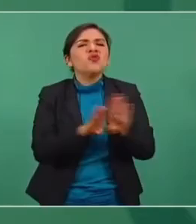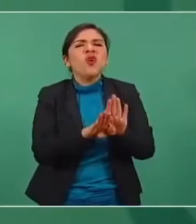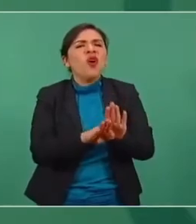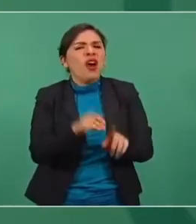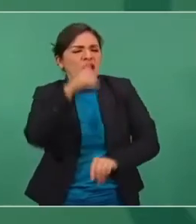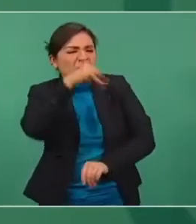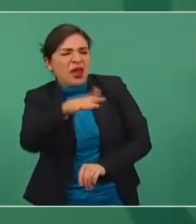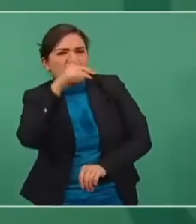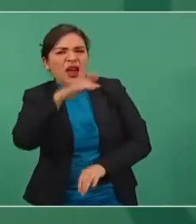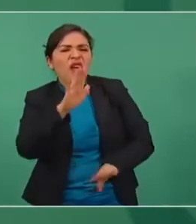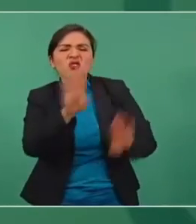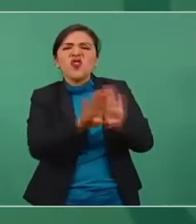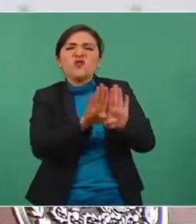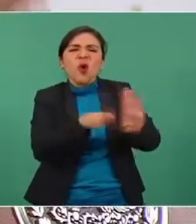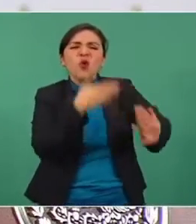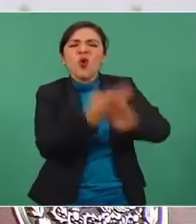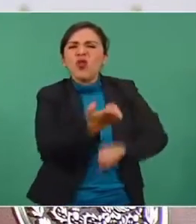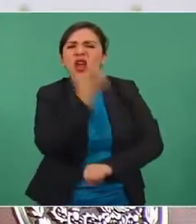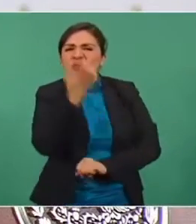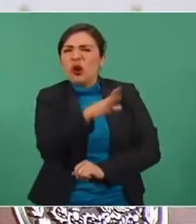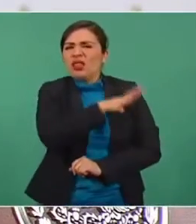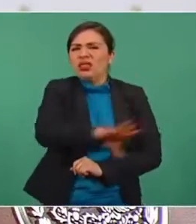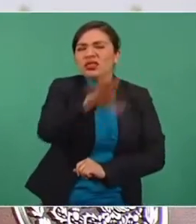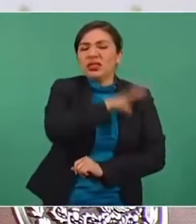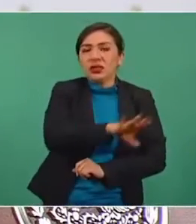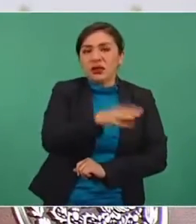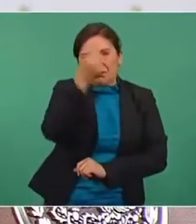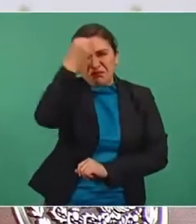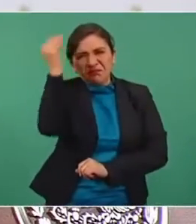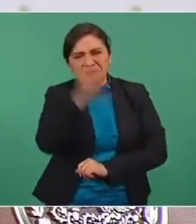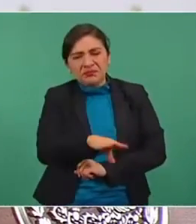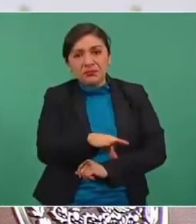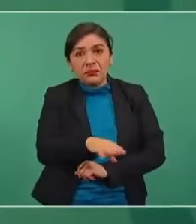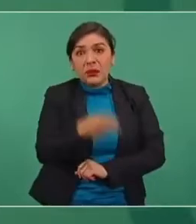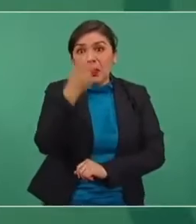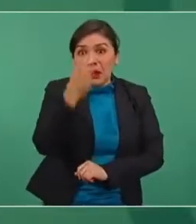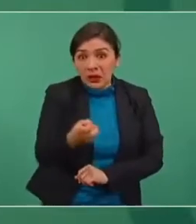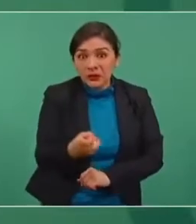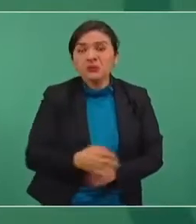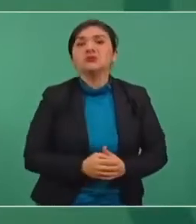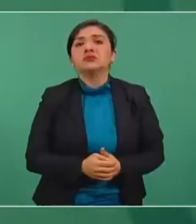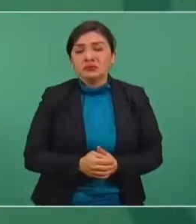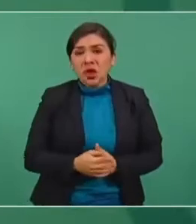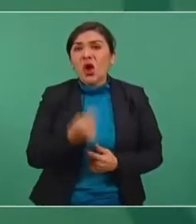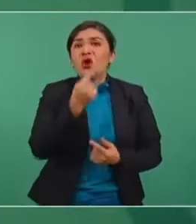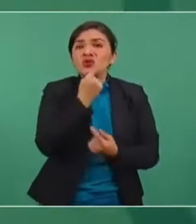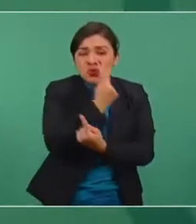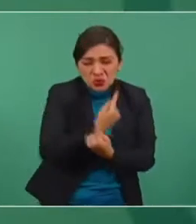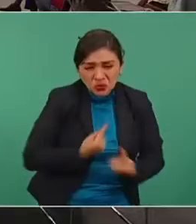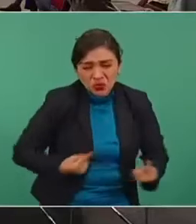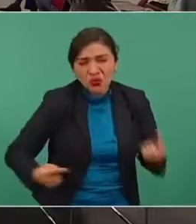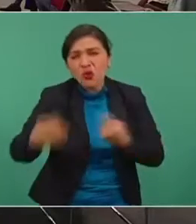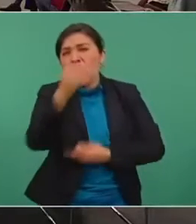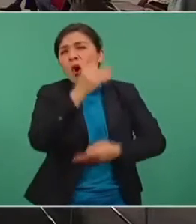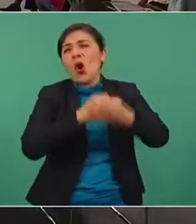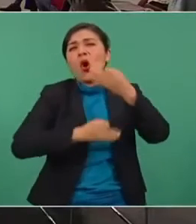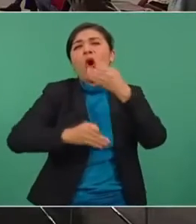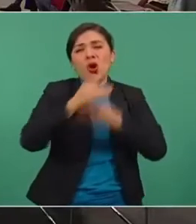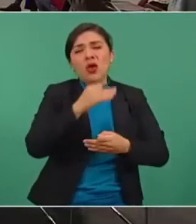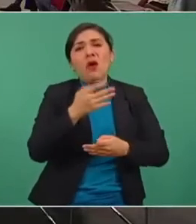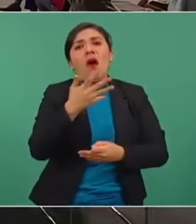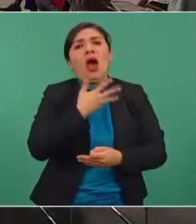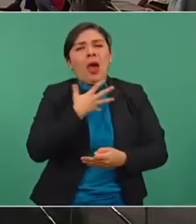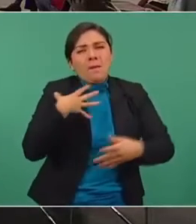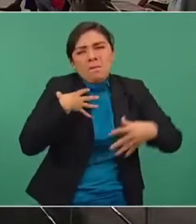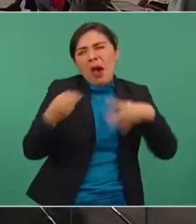y se van a contagiar todos los niños y van a ver